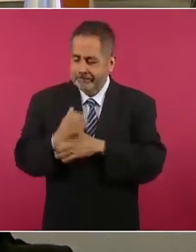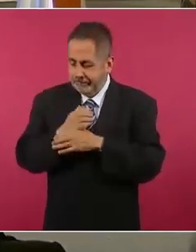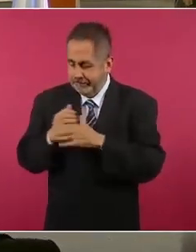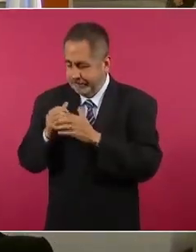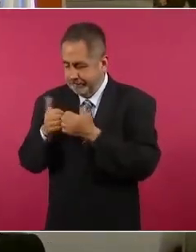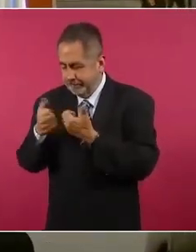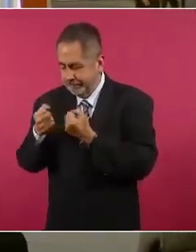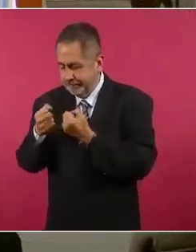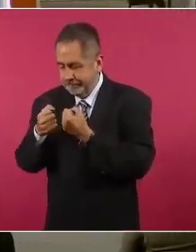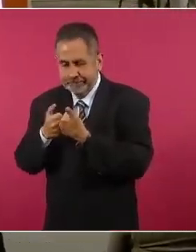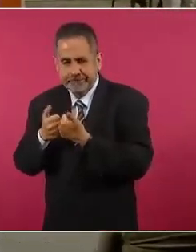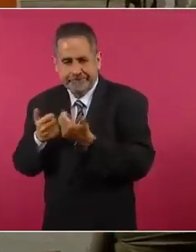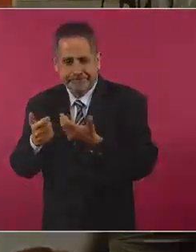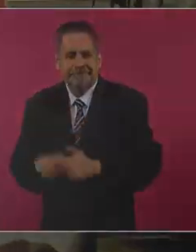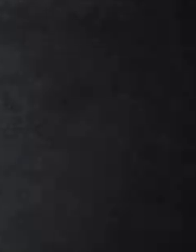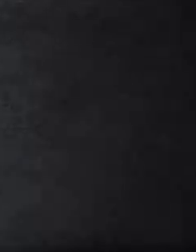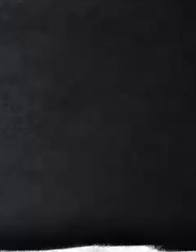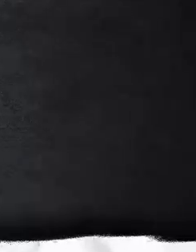leche, con pan.